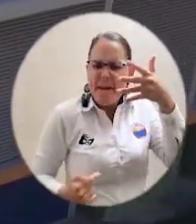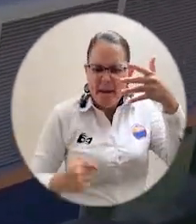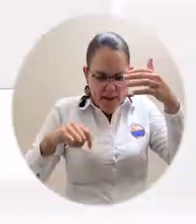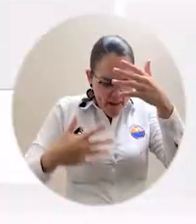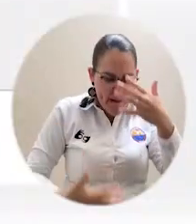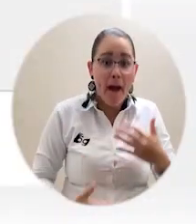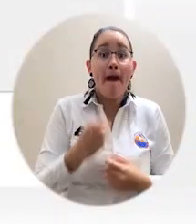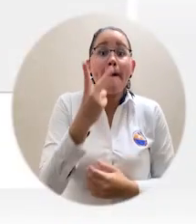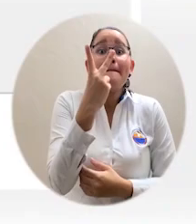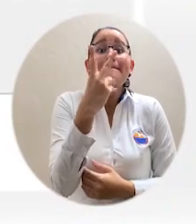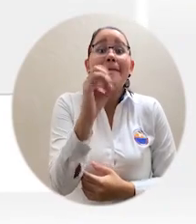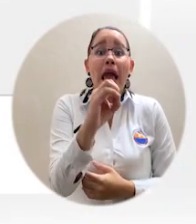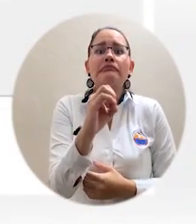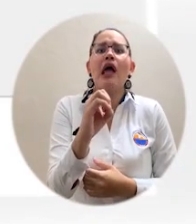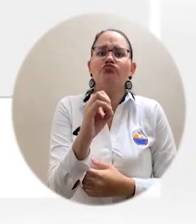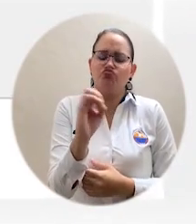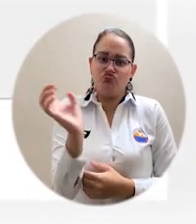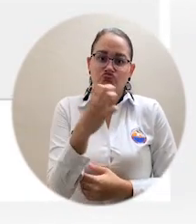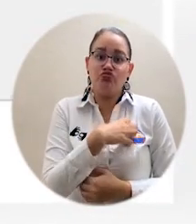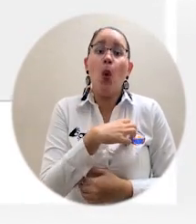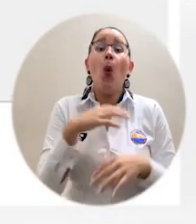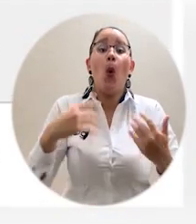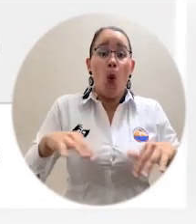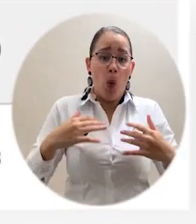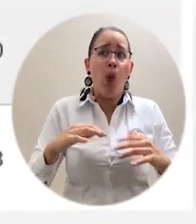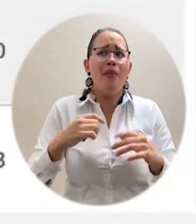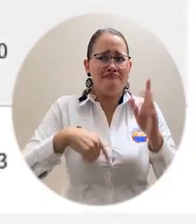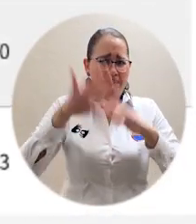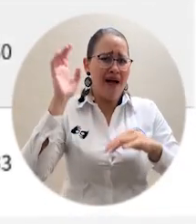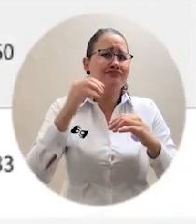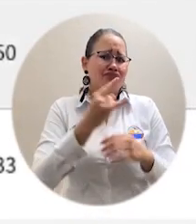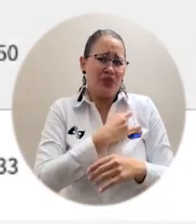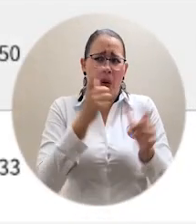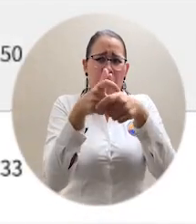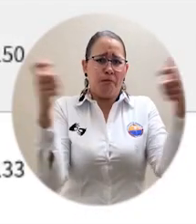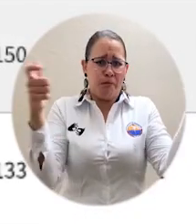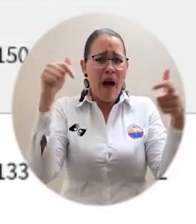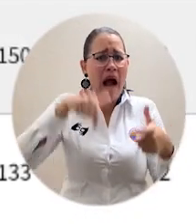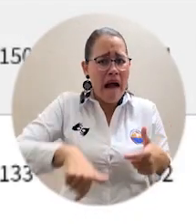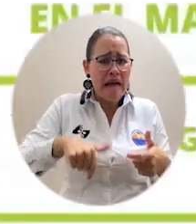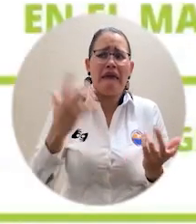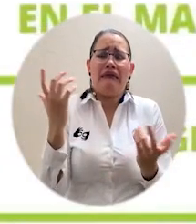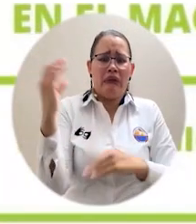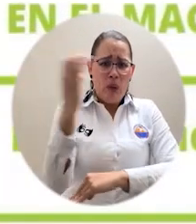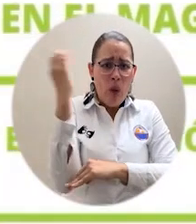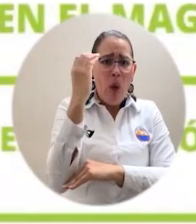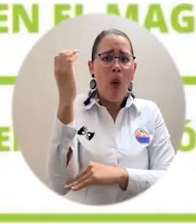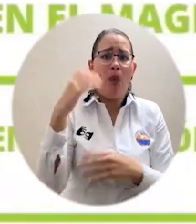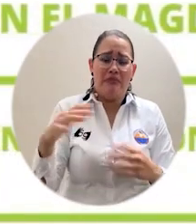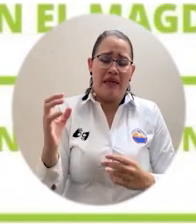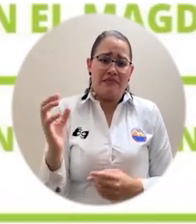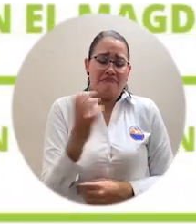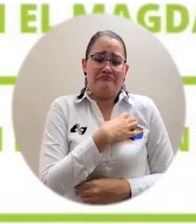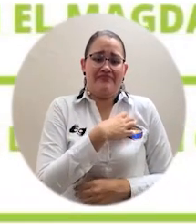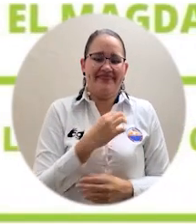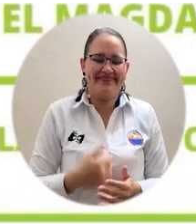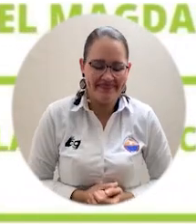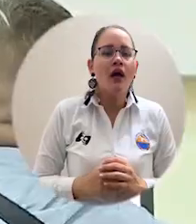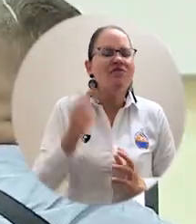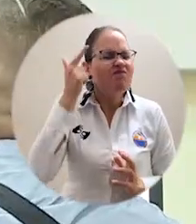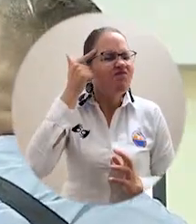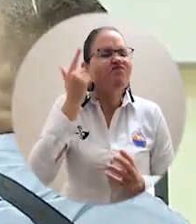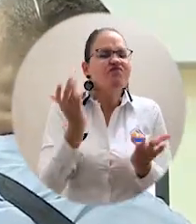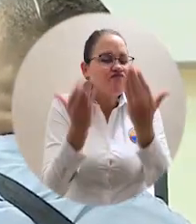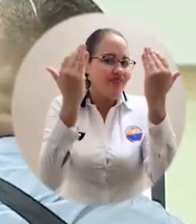derechos se ubicó en el puesto 20 entre más de 180 instituciones del país, siendo el mencionado programa el mejor en el departamento y el